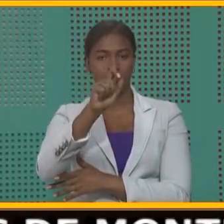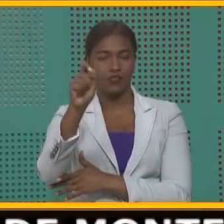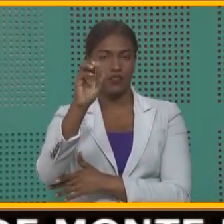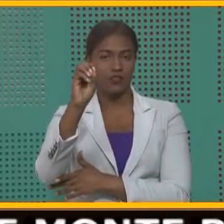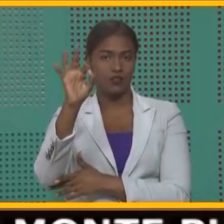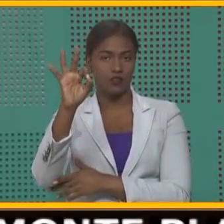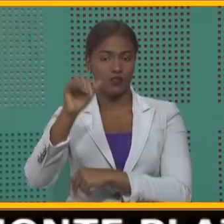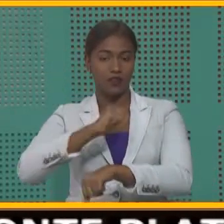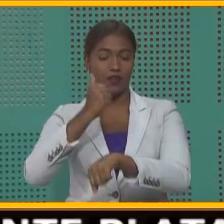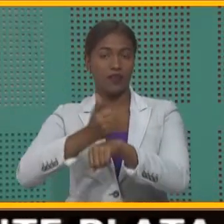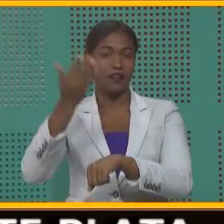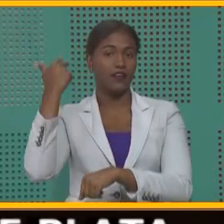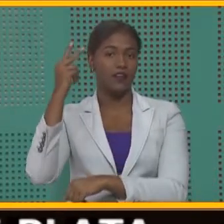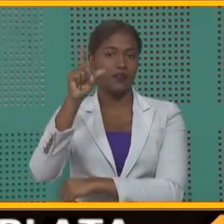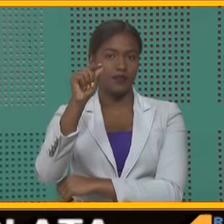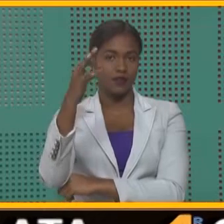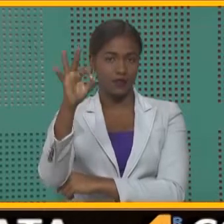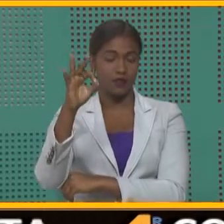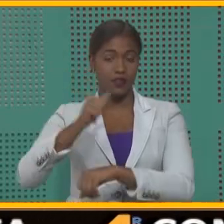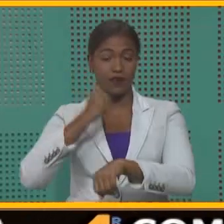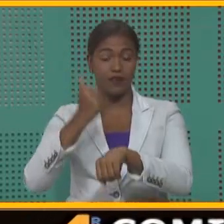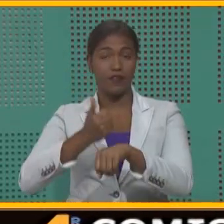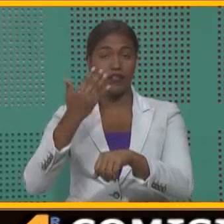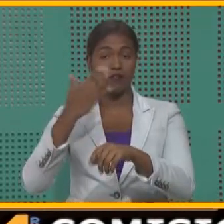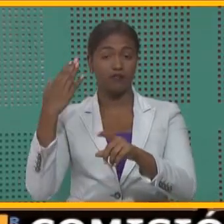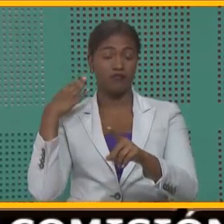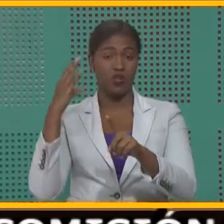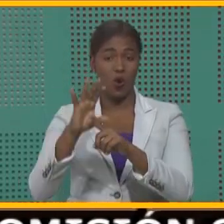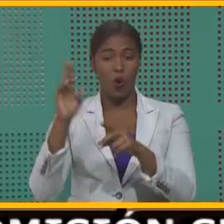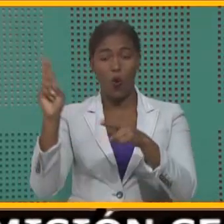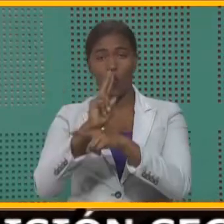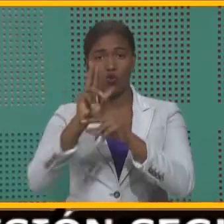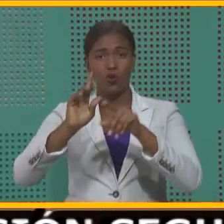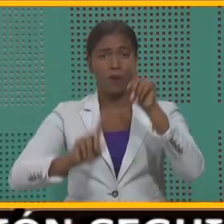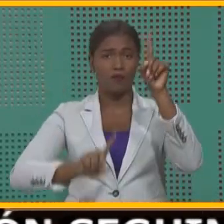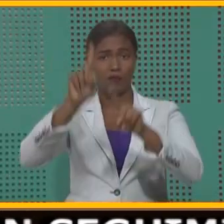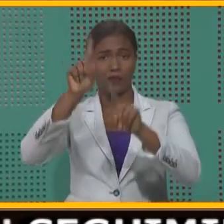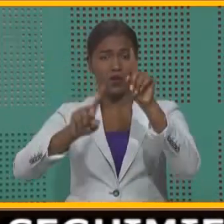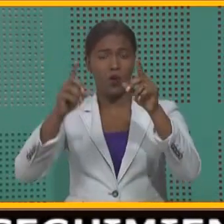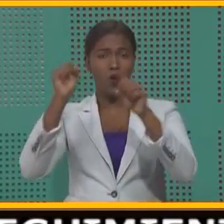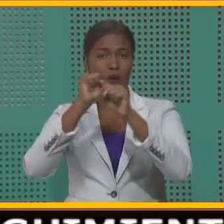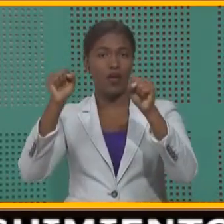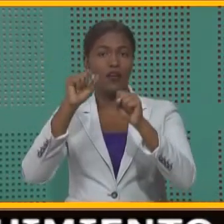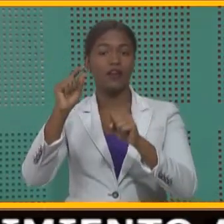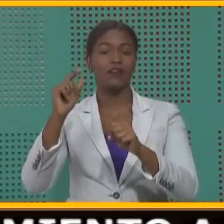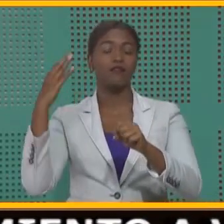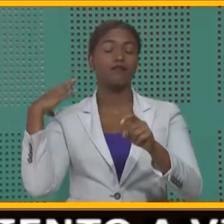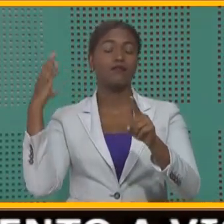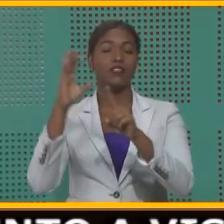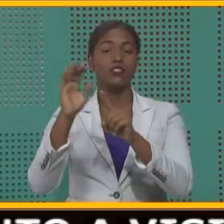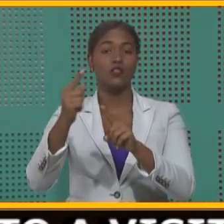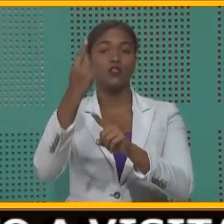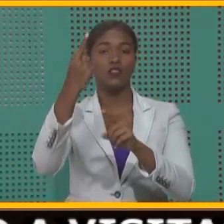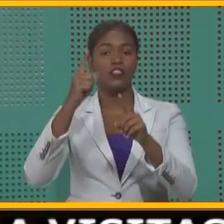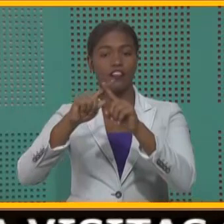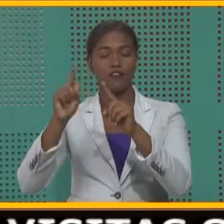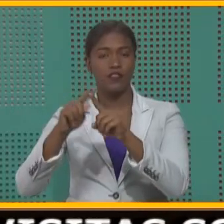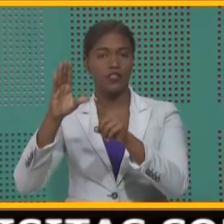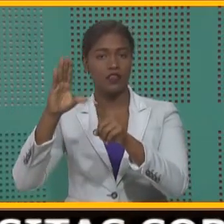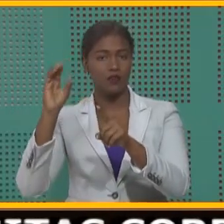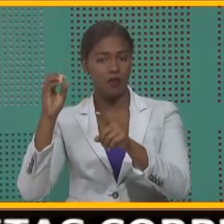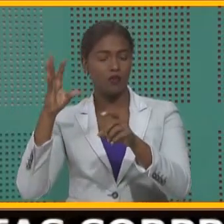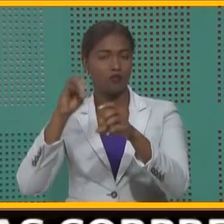aprobada en el 2009. Establece que la detonación y uso de fuegos artificiales está a cargo exclusivamente de las empresas de